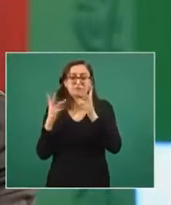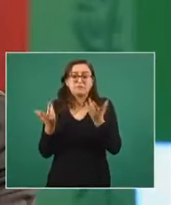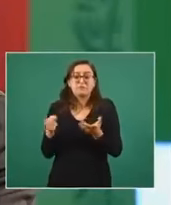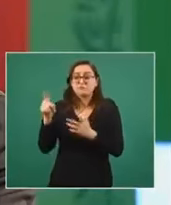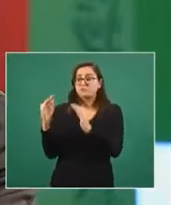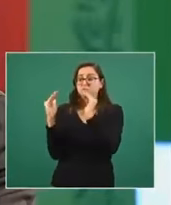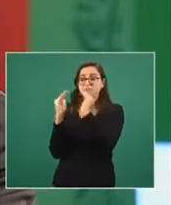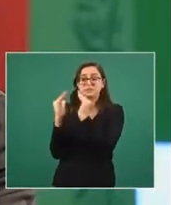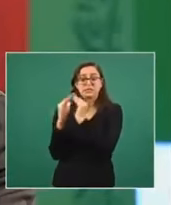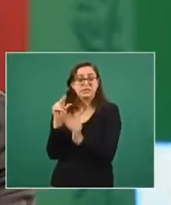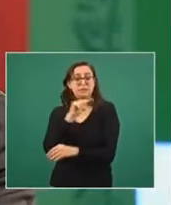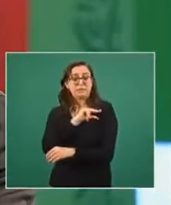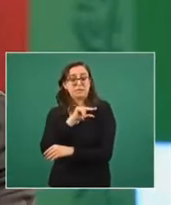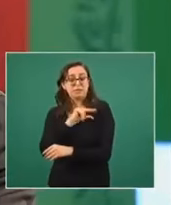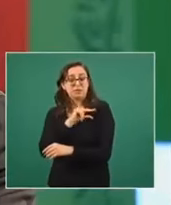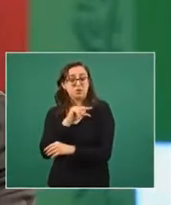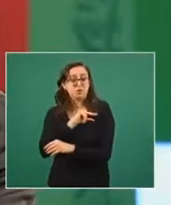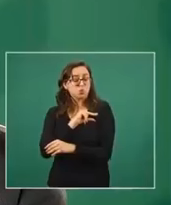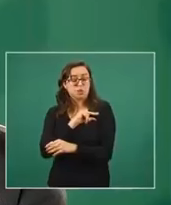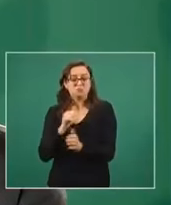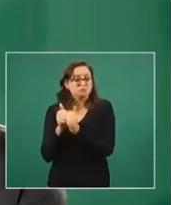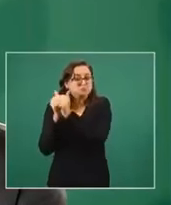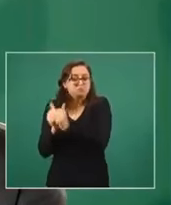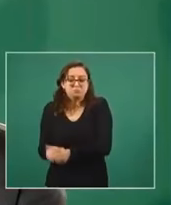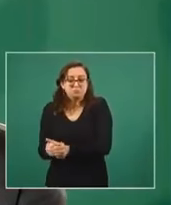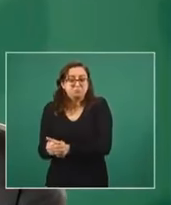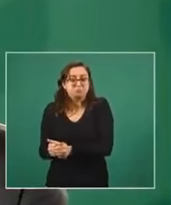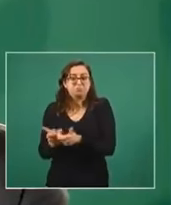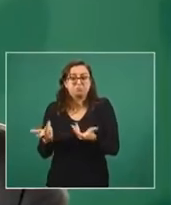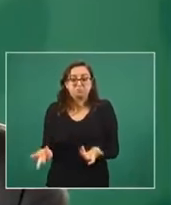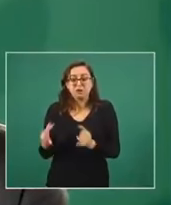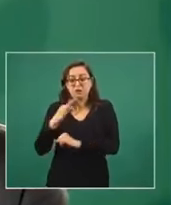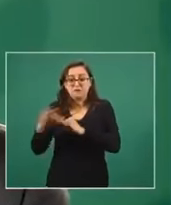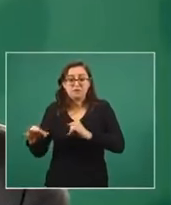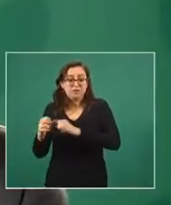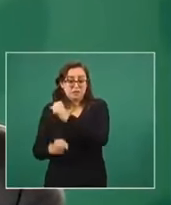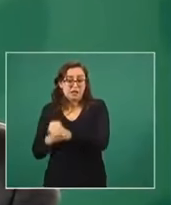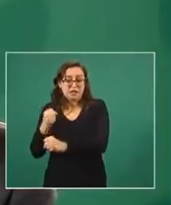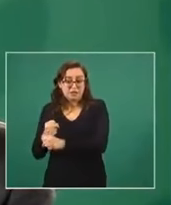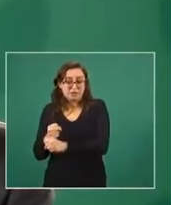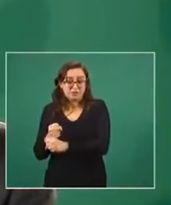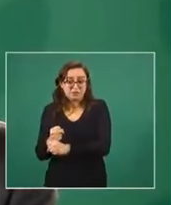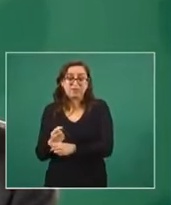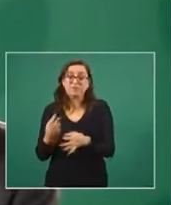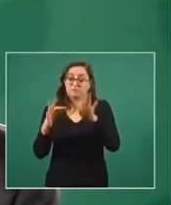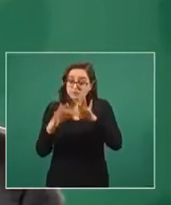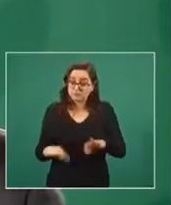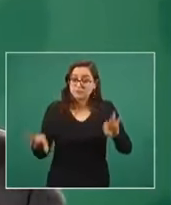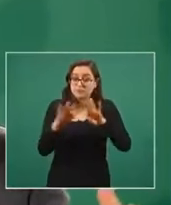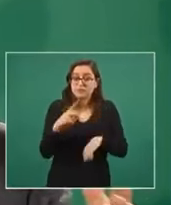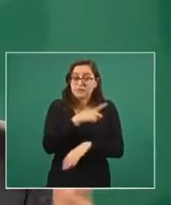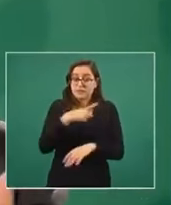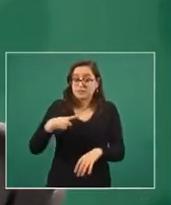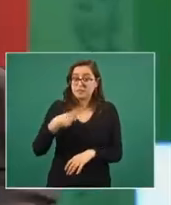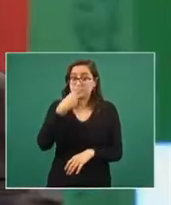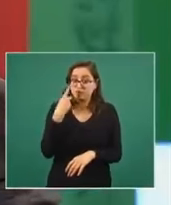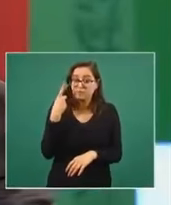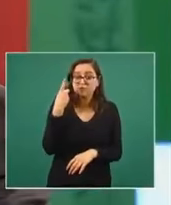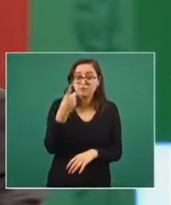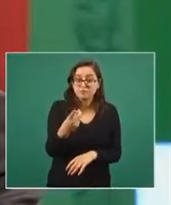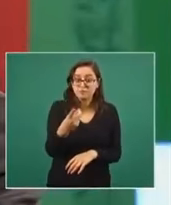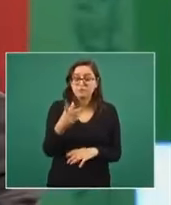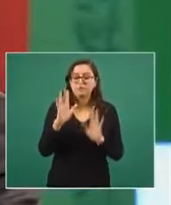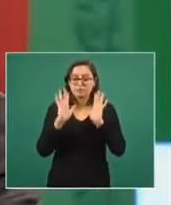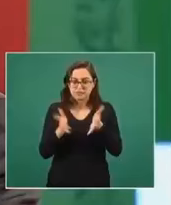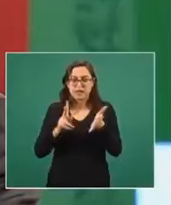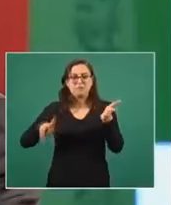durante los días del fin de año. Una cosa muy importante es enfatizar la importancia que estuvimos